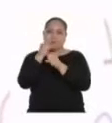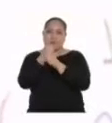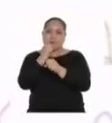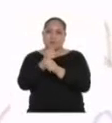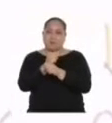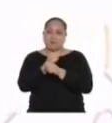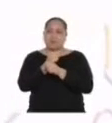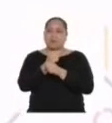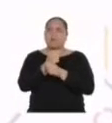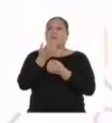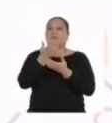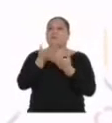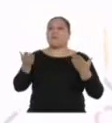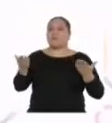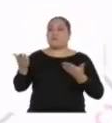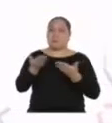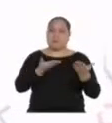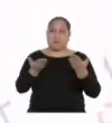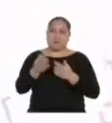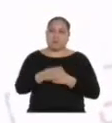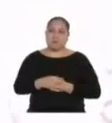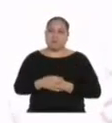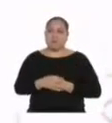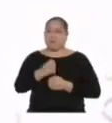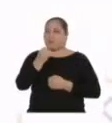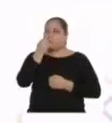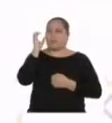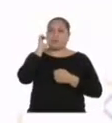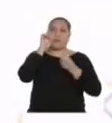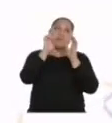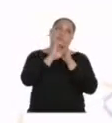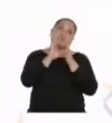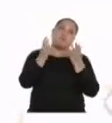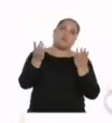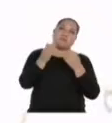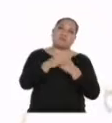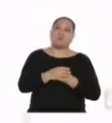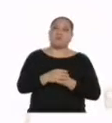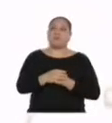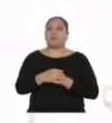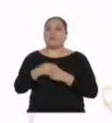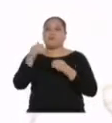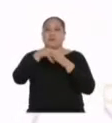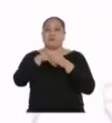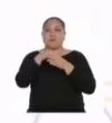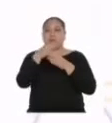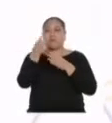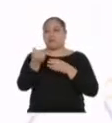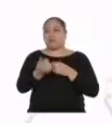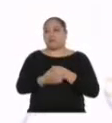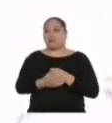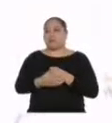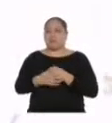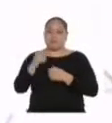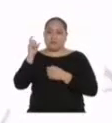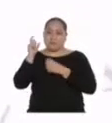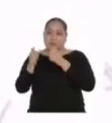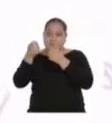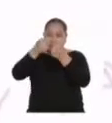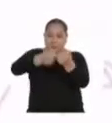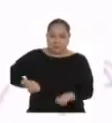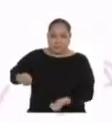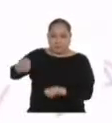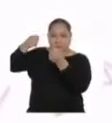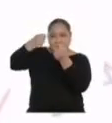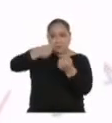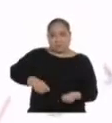producir bienes y servicios. Algunos ejemplos podrían ser los bancos, los agricultores